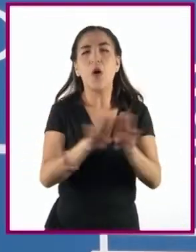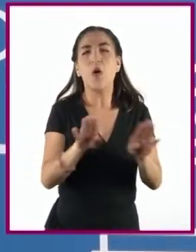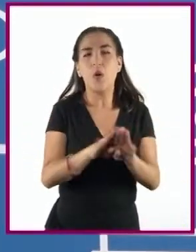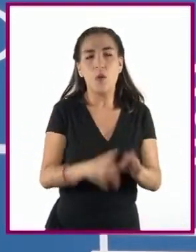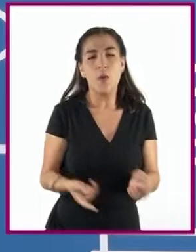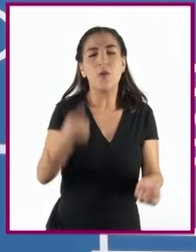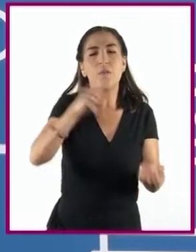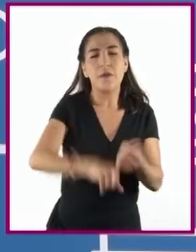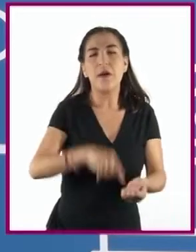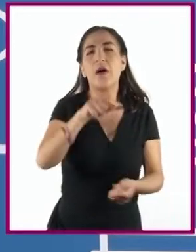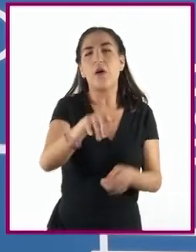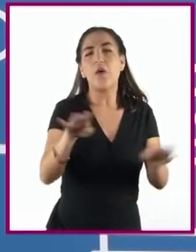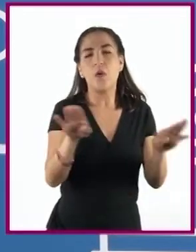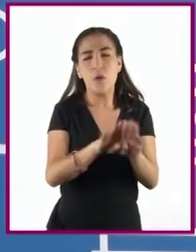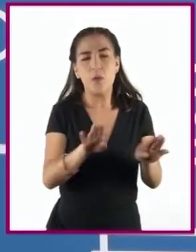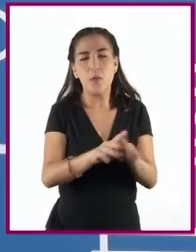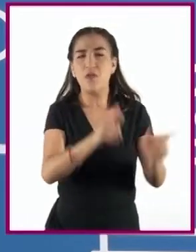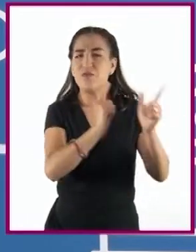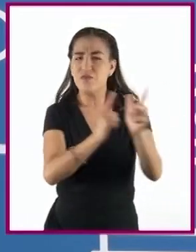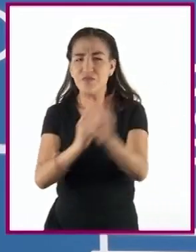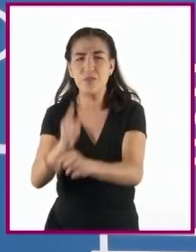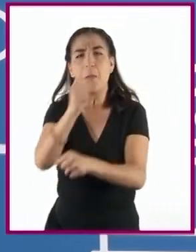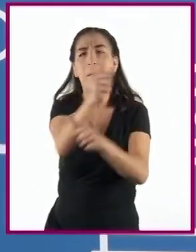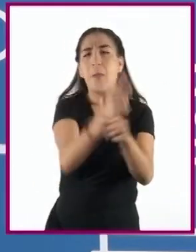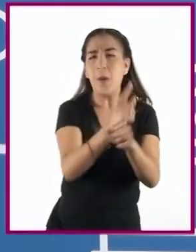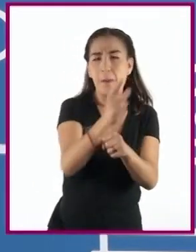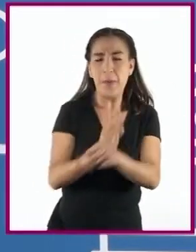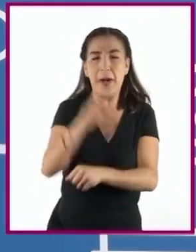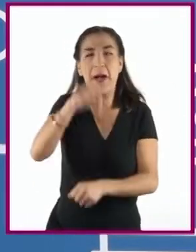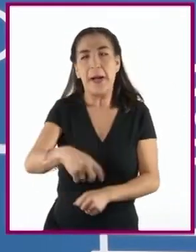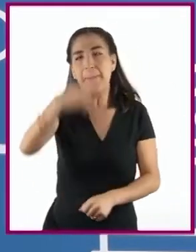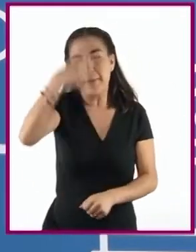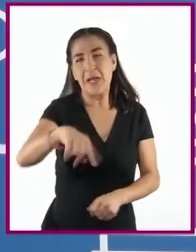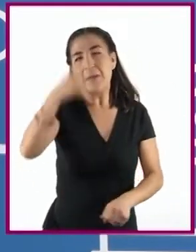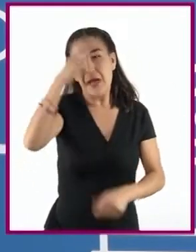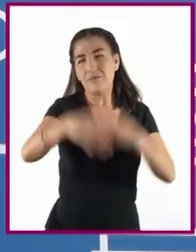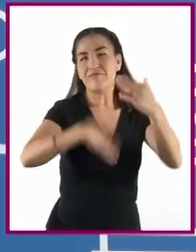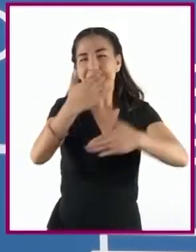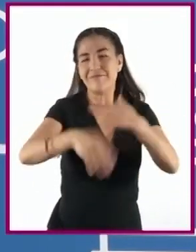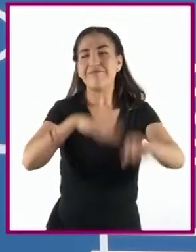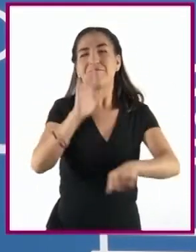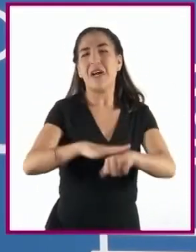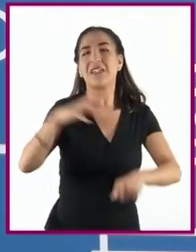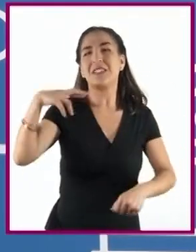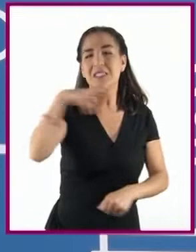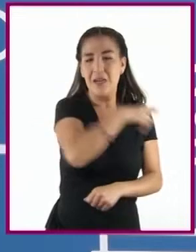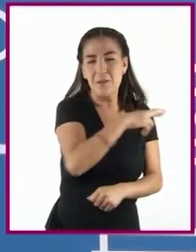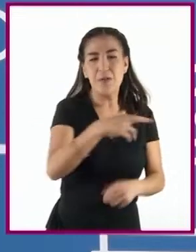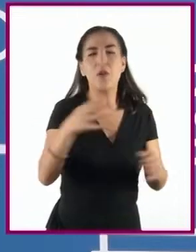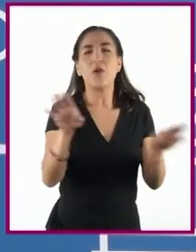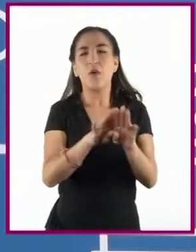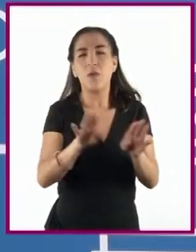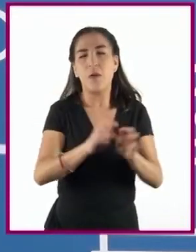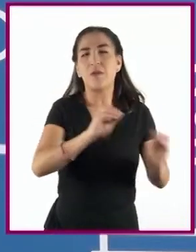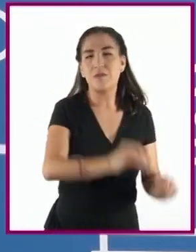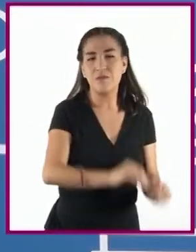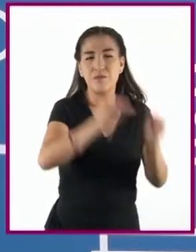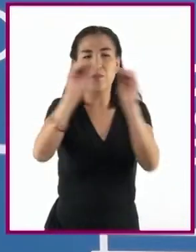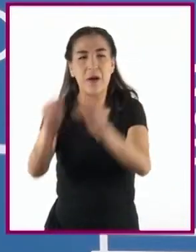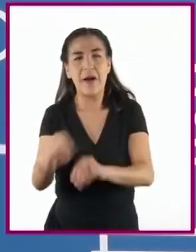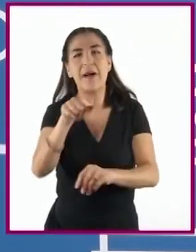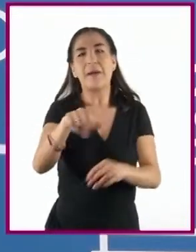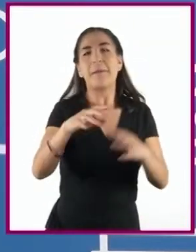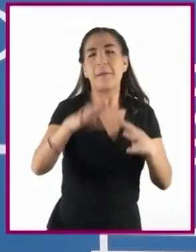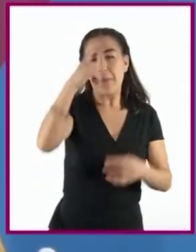en fábricas de armamento. Esto favoreció que México acelerara su industrialización para producir y exportar bienes